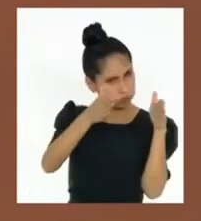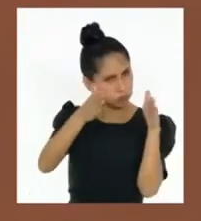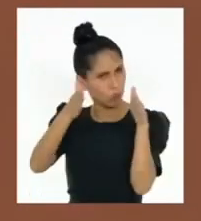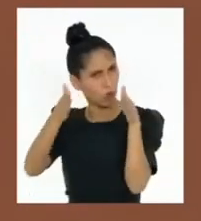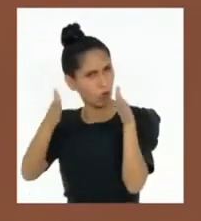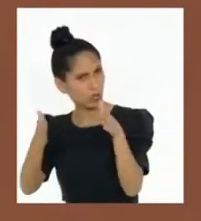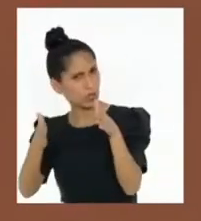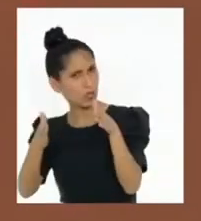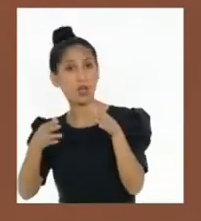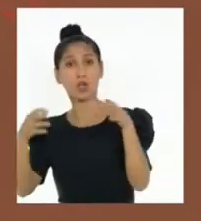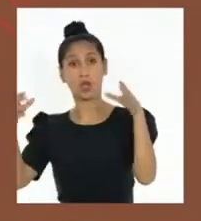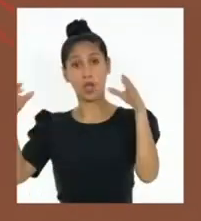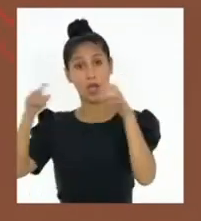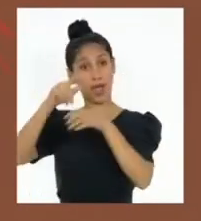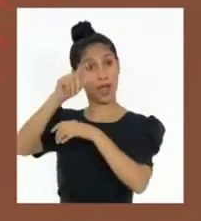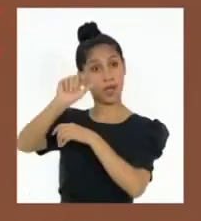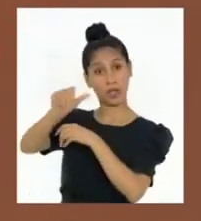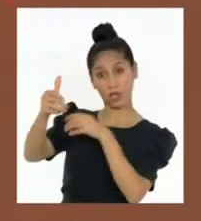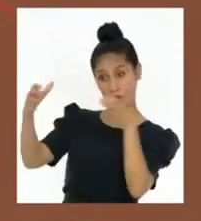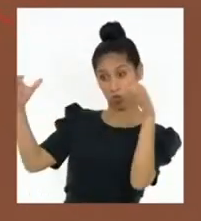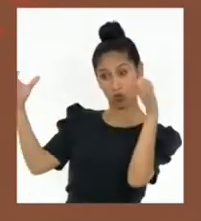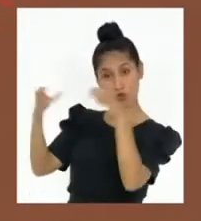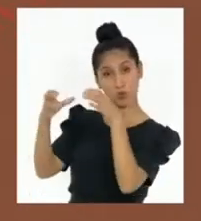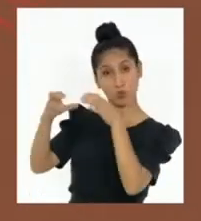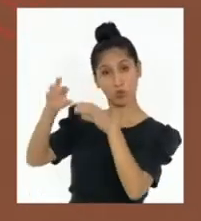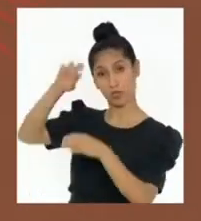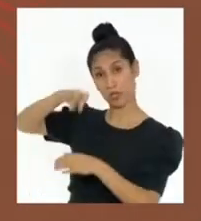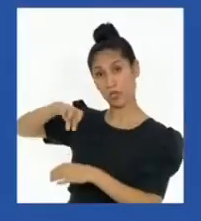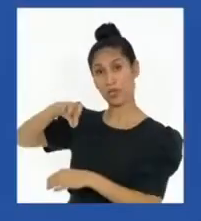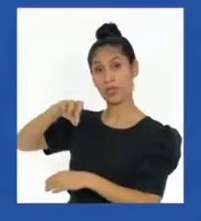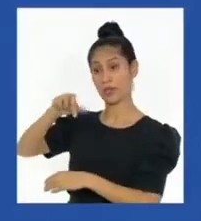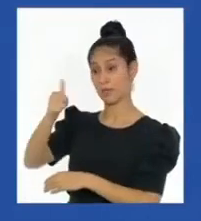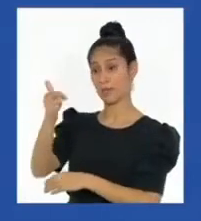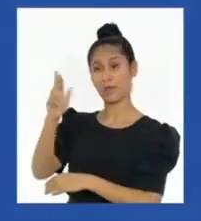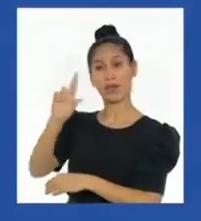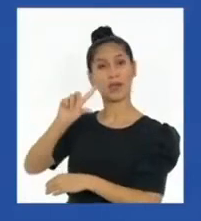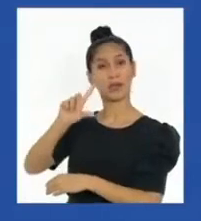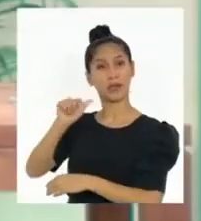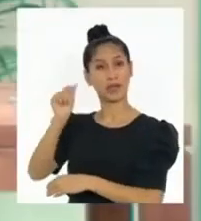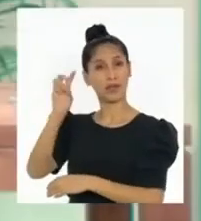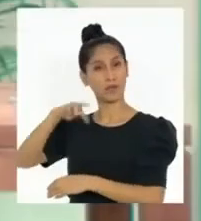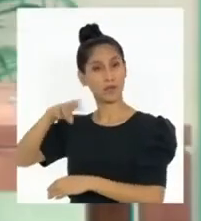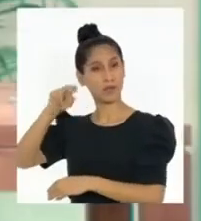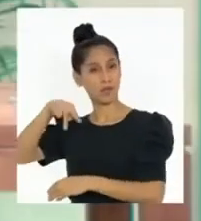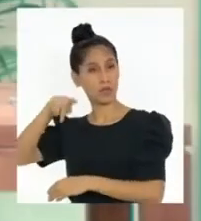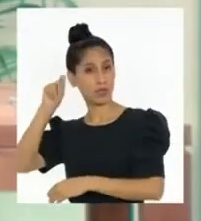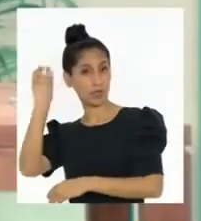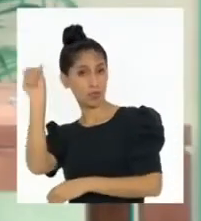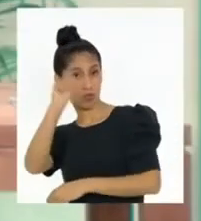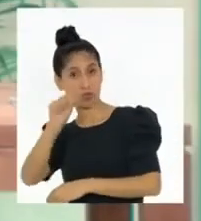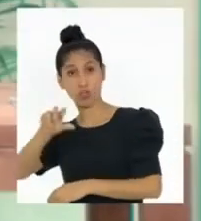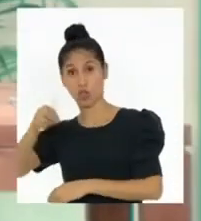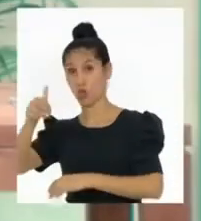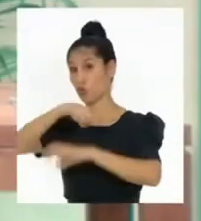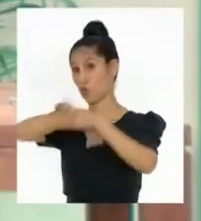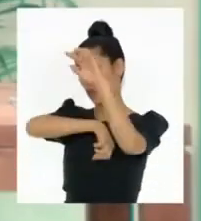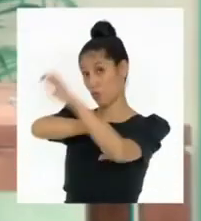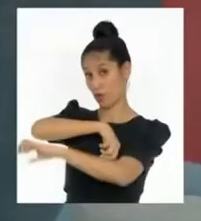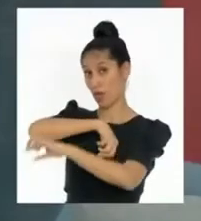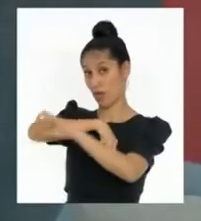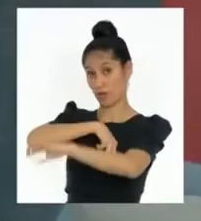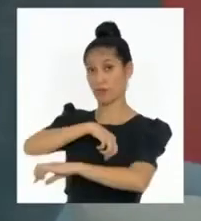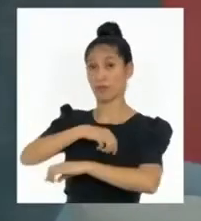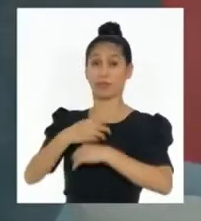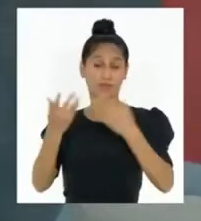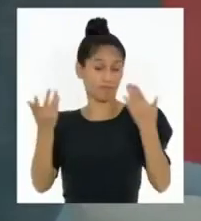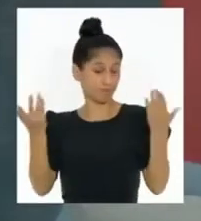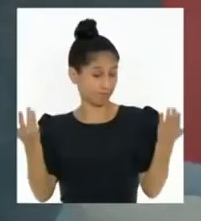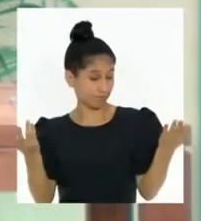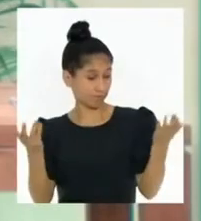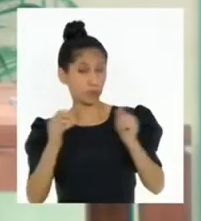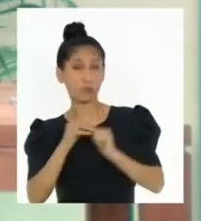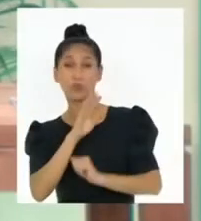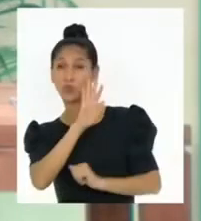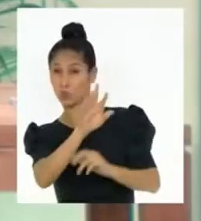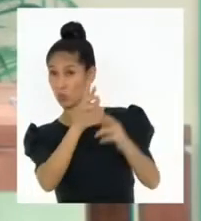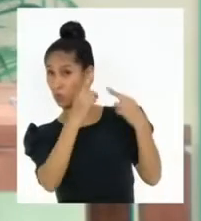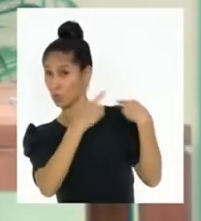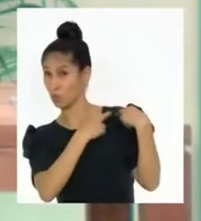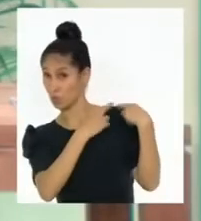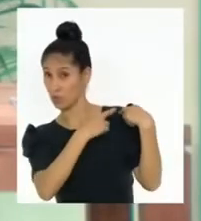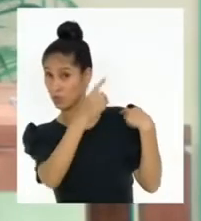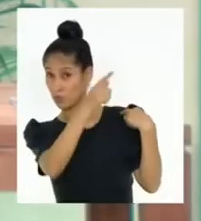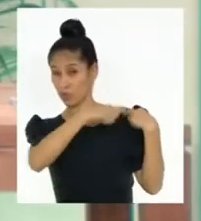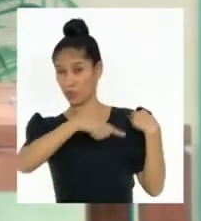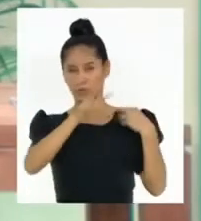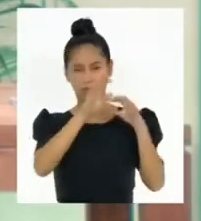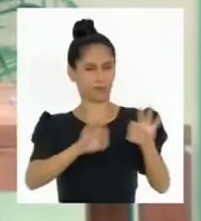parlamentos de los países miembros. No es cualquier cosa esto de ser representante. Las funciones que deben cumplir